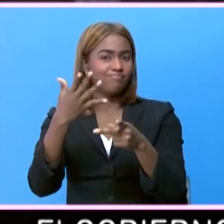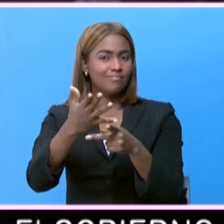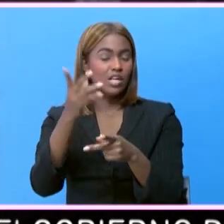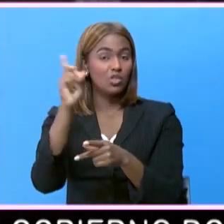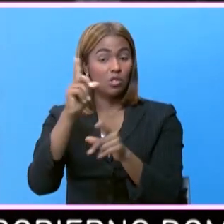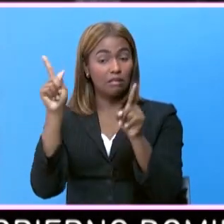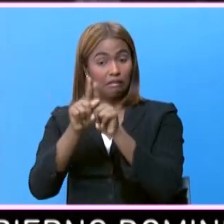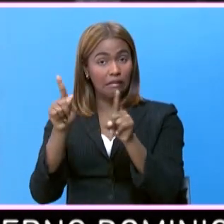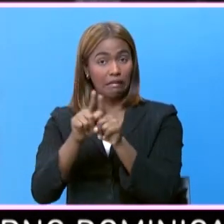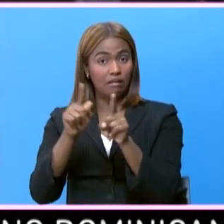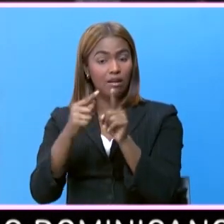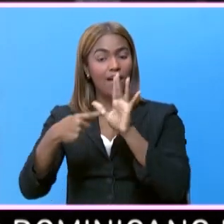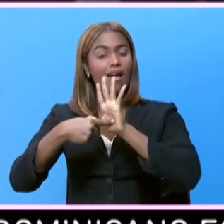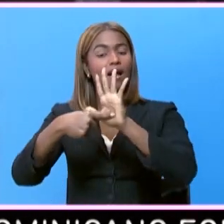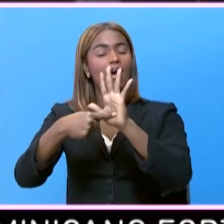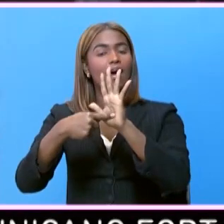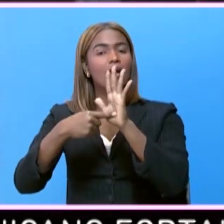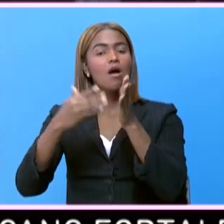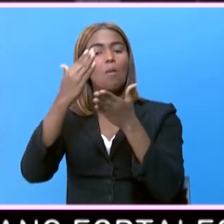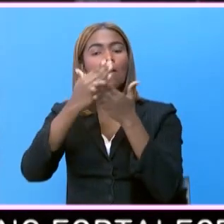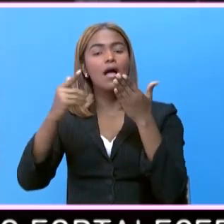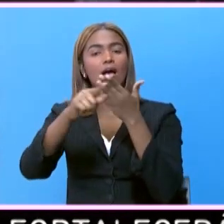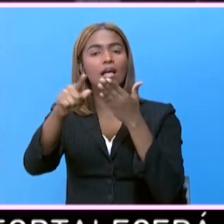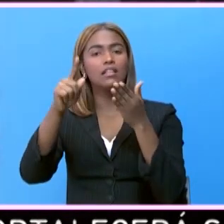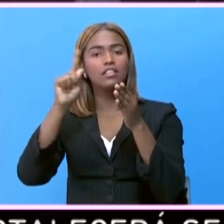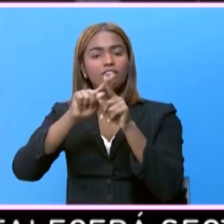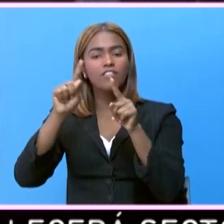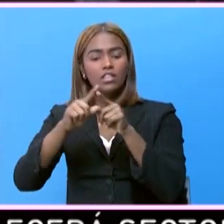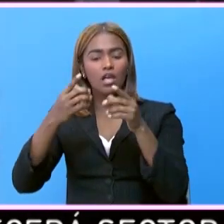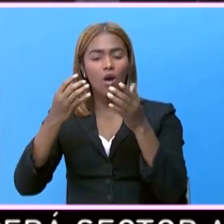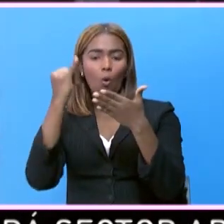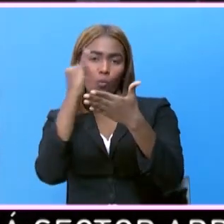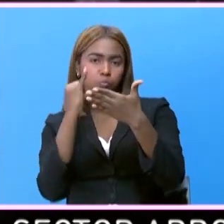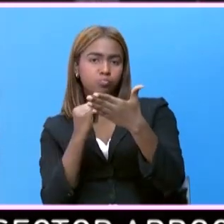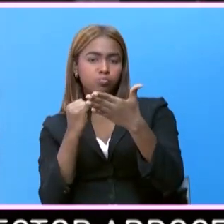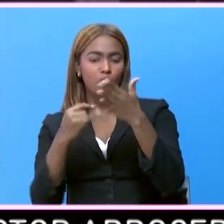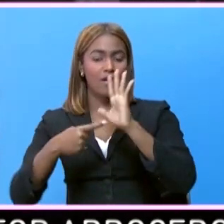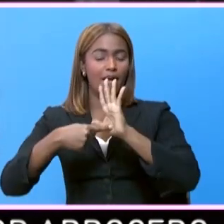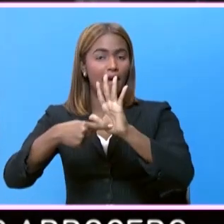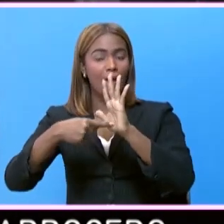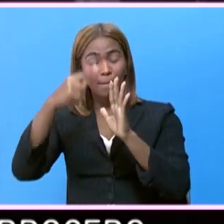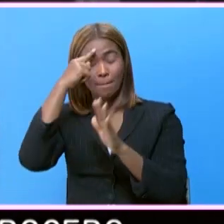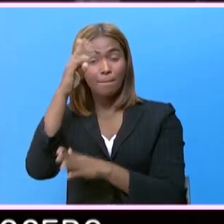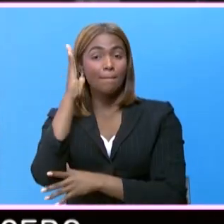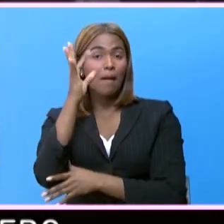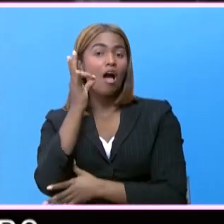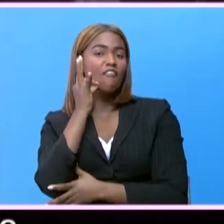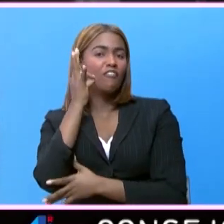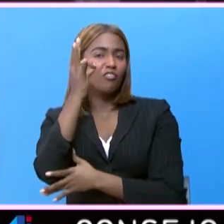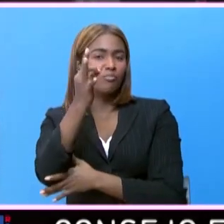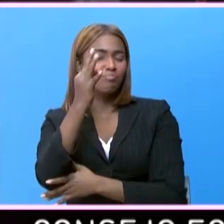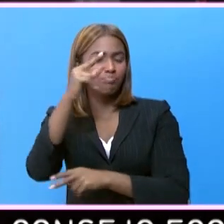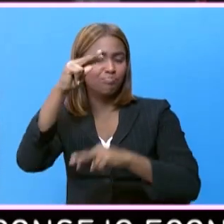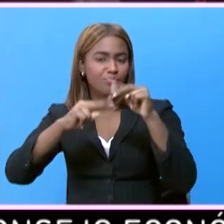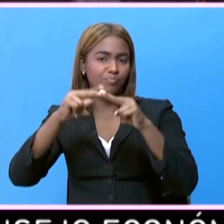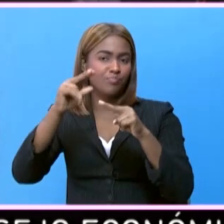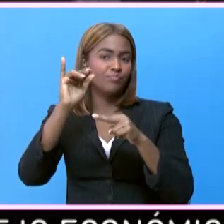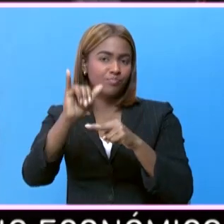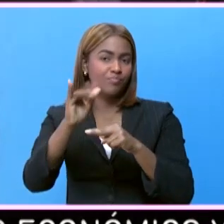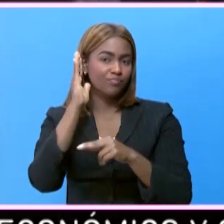en donde además se le mostraba parte de la maqueta, el plano de lo que hará esta